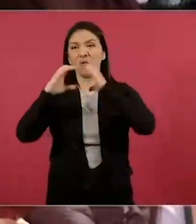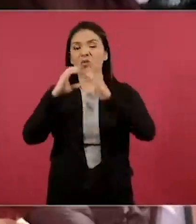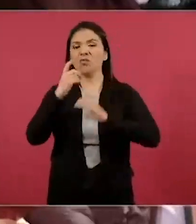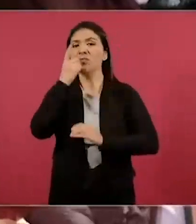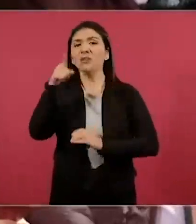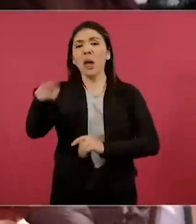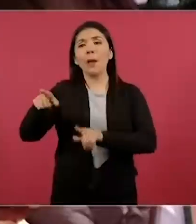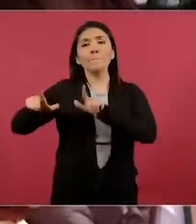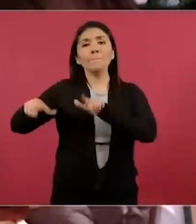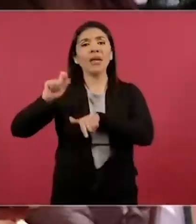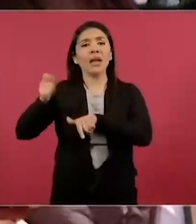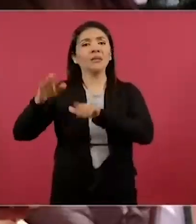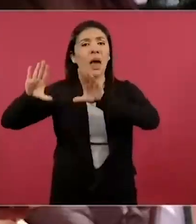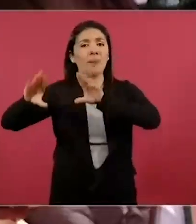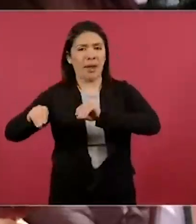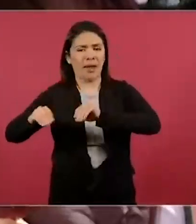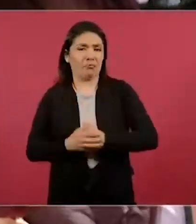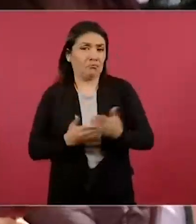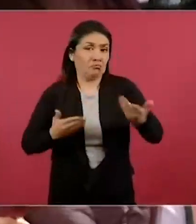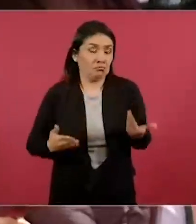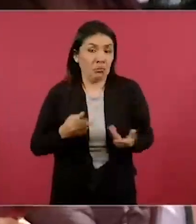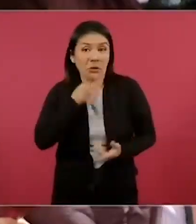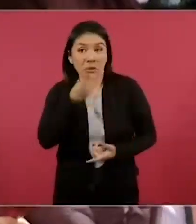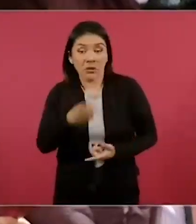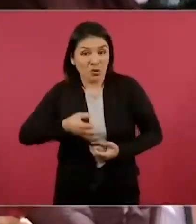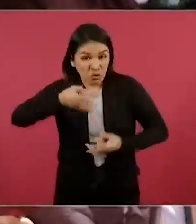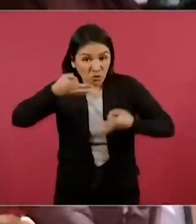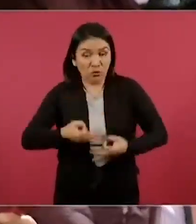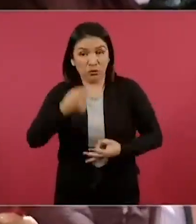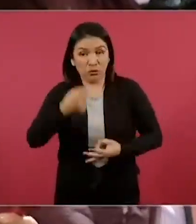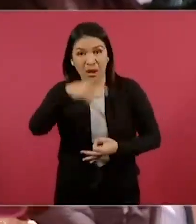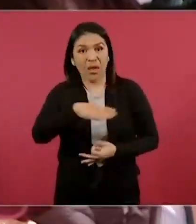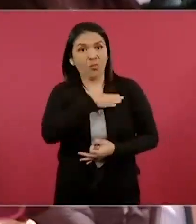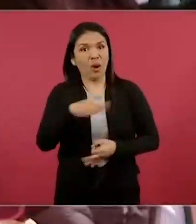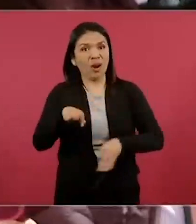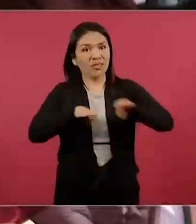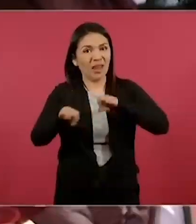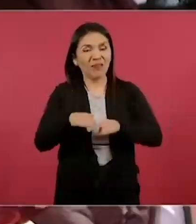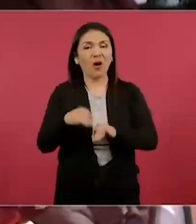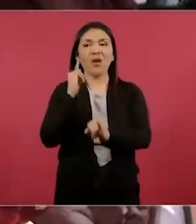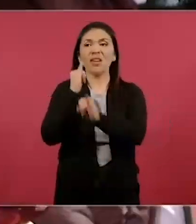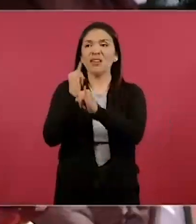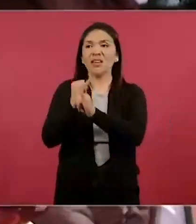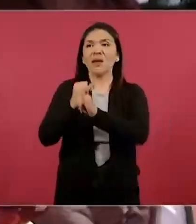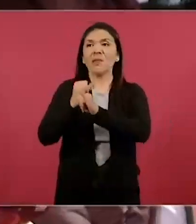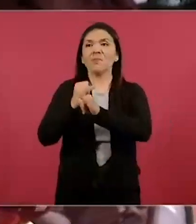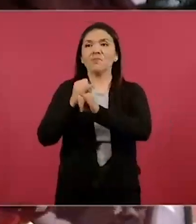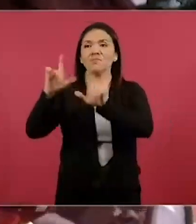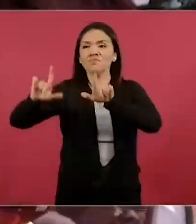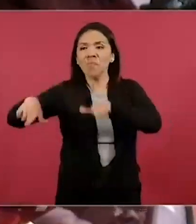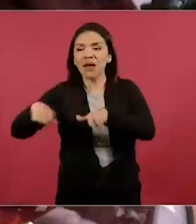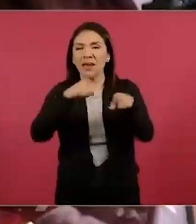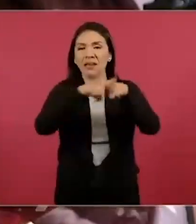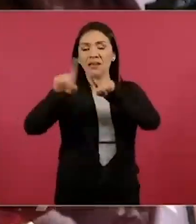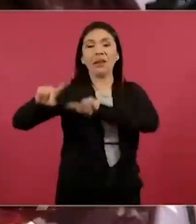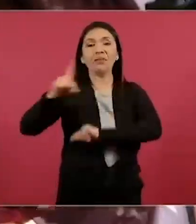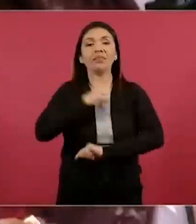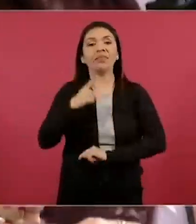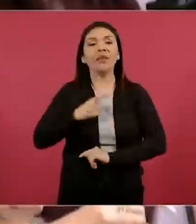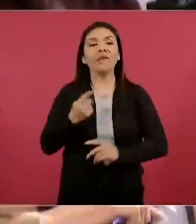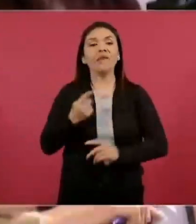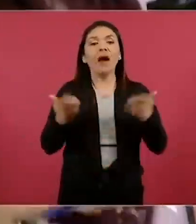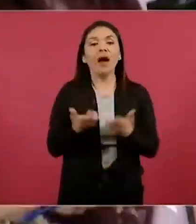Se supone que parte de las buenas prácticas en cualquier tema de ciberseguridad o desarrollo de software tiene que ver con dejar